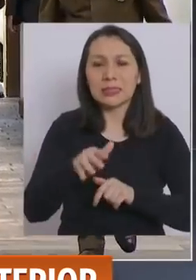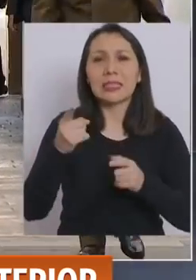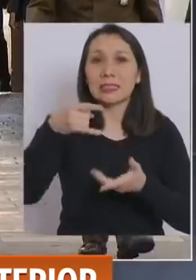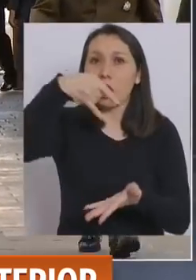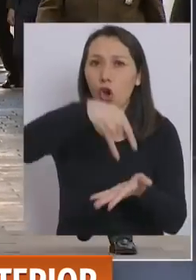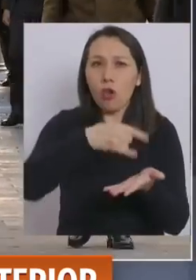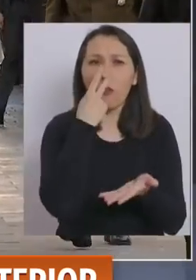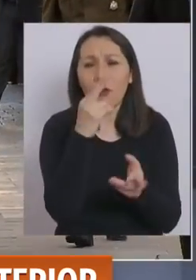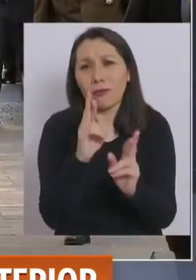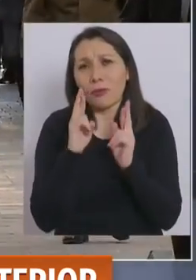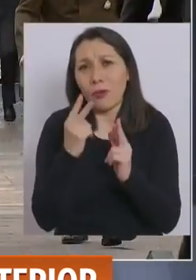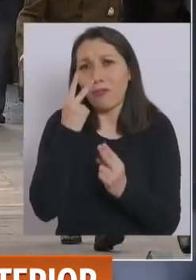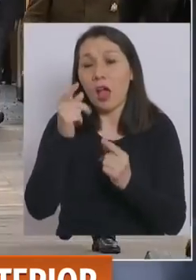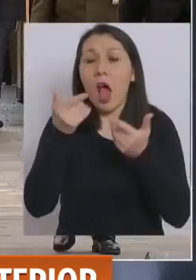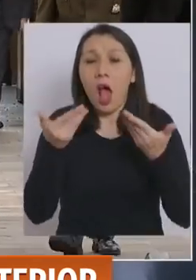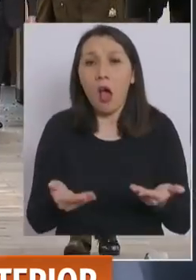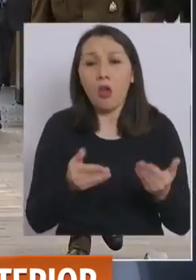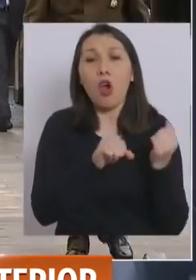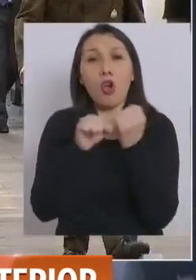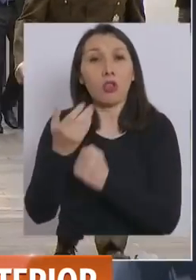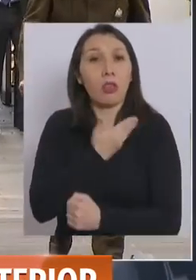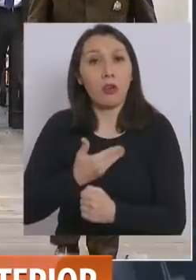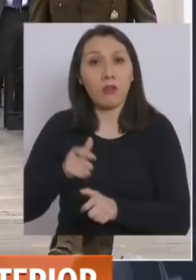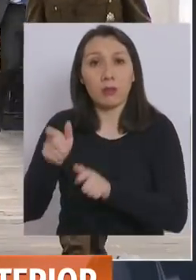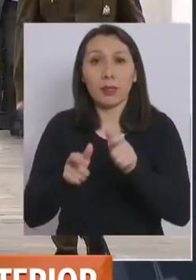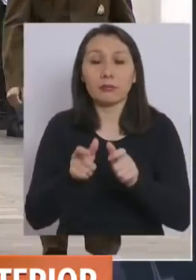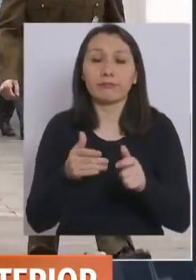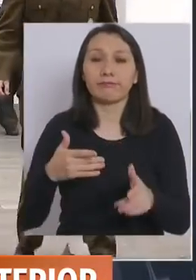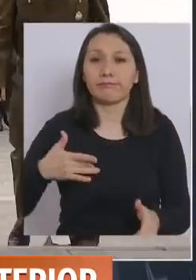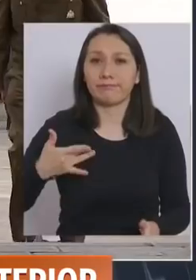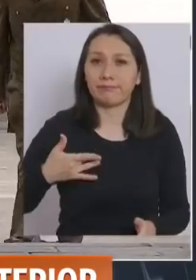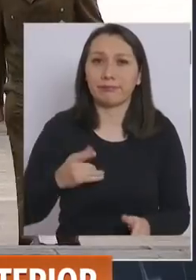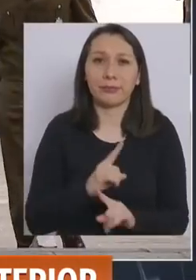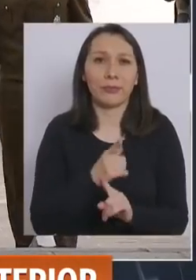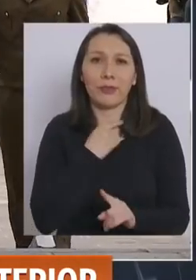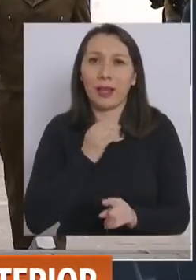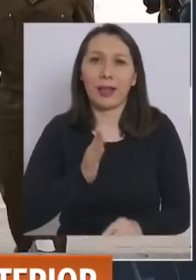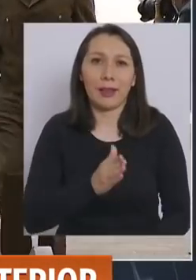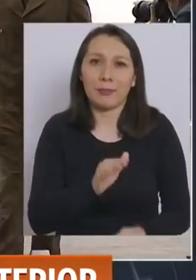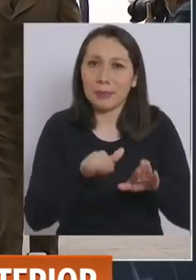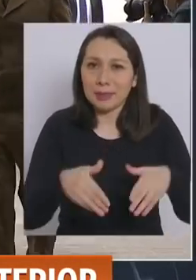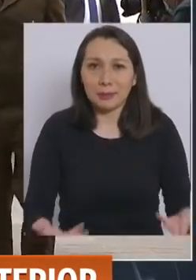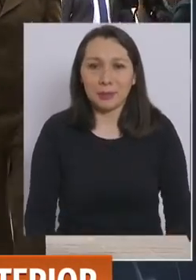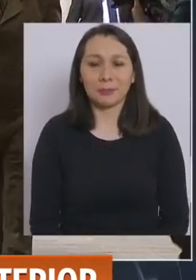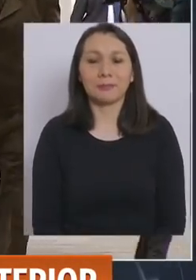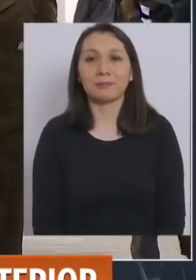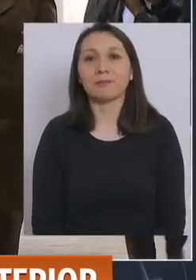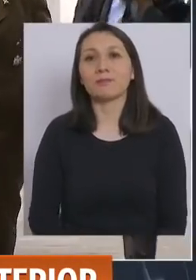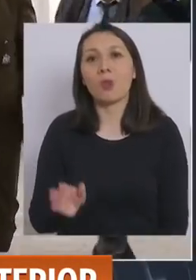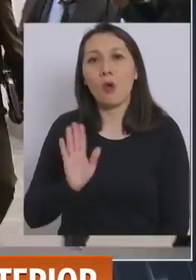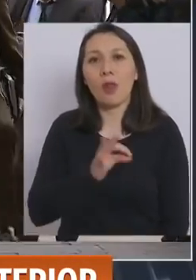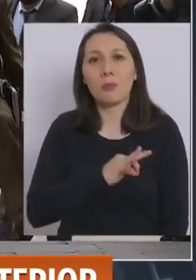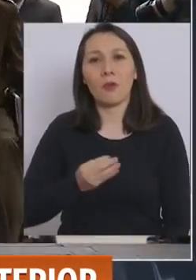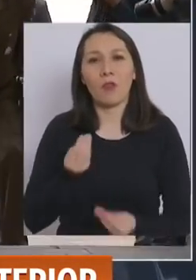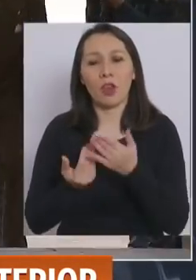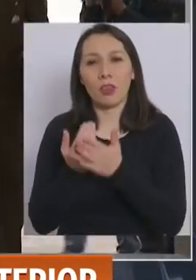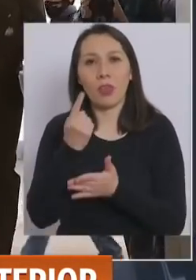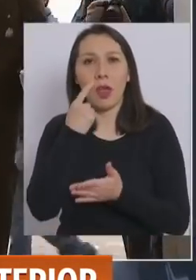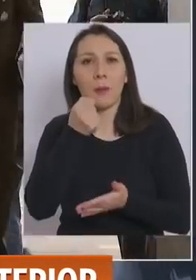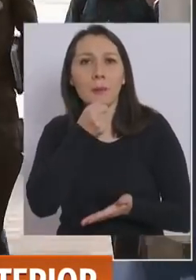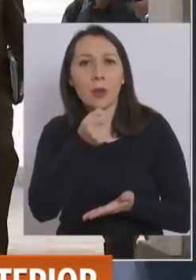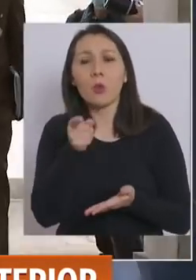sea lo que veamos en alguna de las figuras hoy día de la oposición, que lamentablemente no han querido seguir en esa línea. Hola Ministro, buenos días.